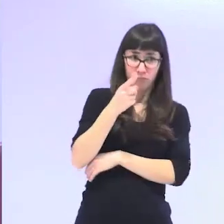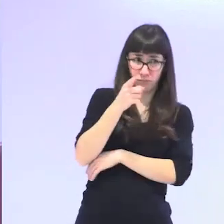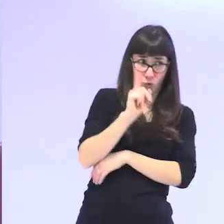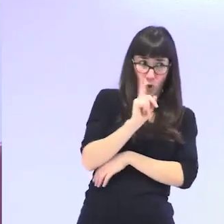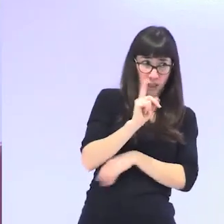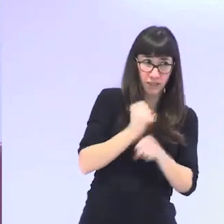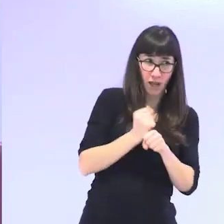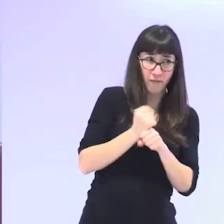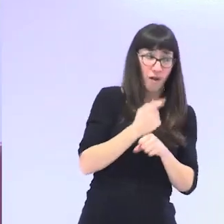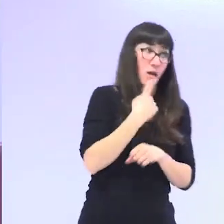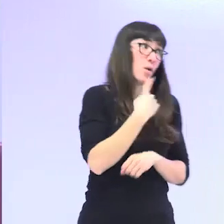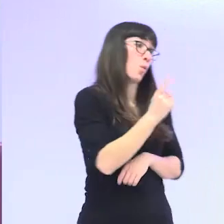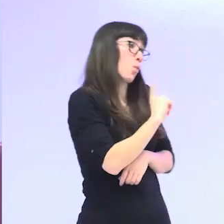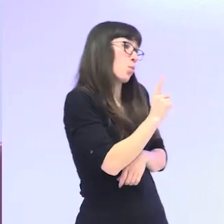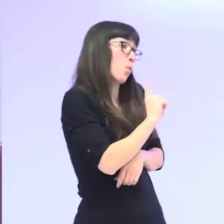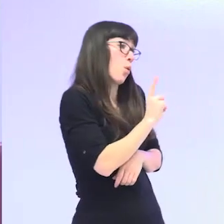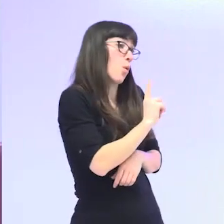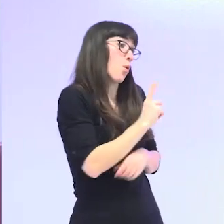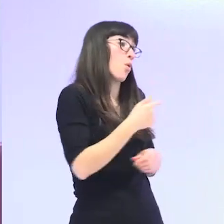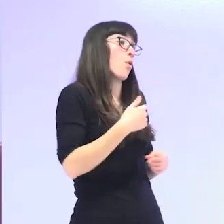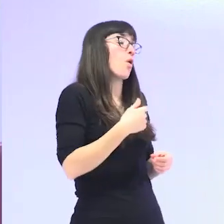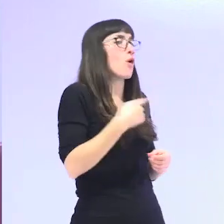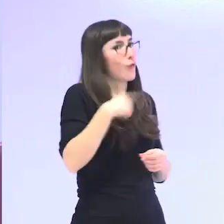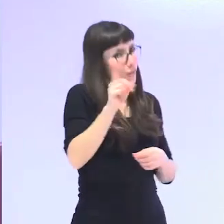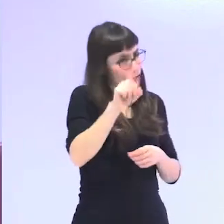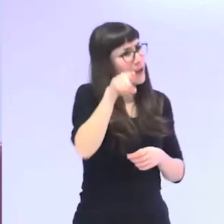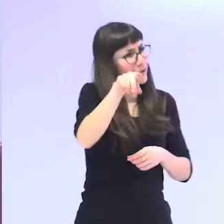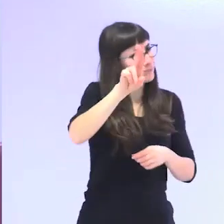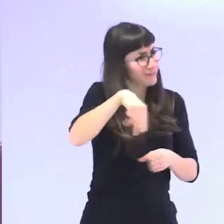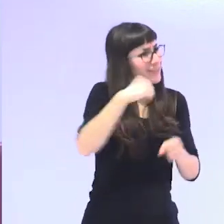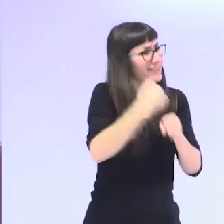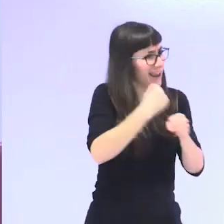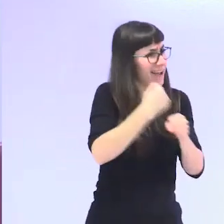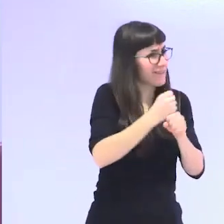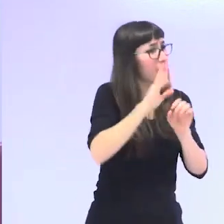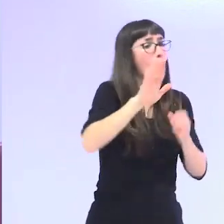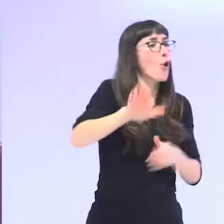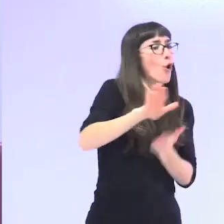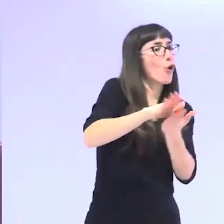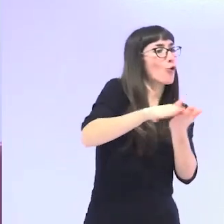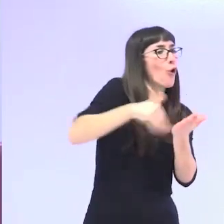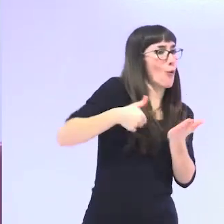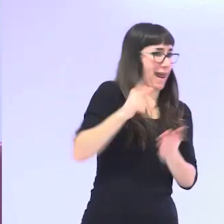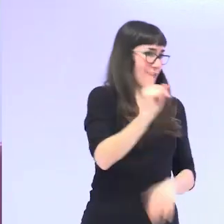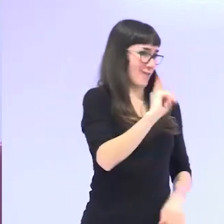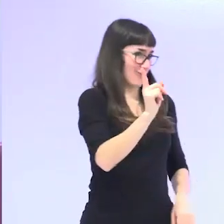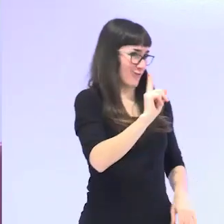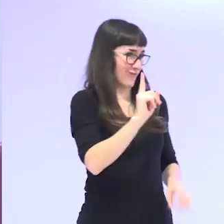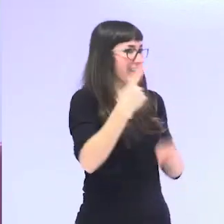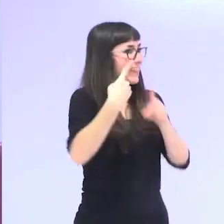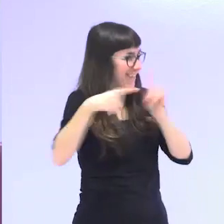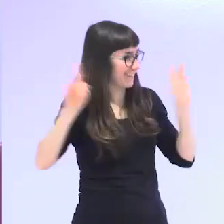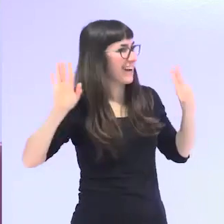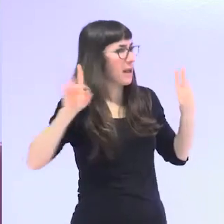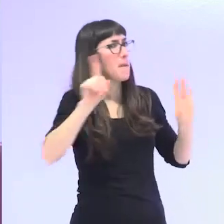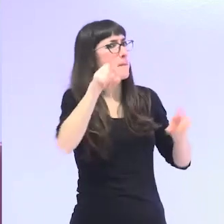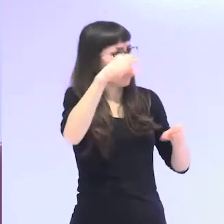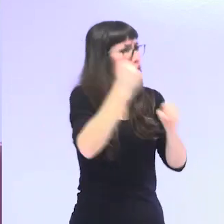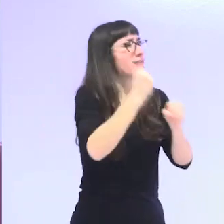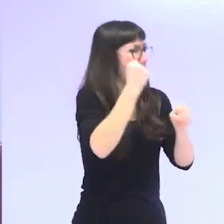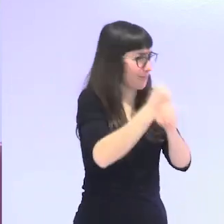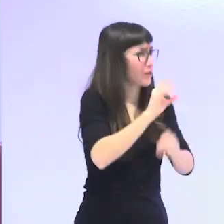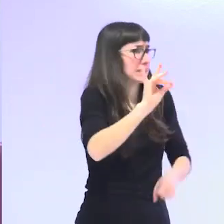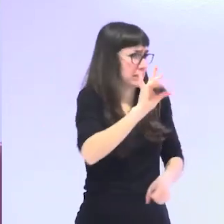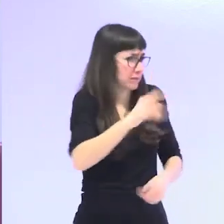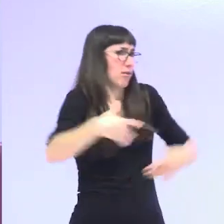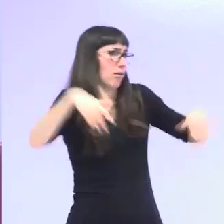trabajar no he trabajado digo, bueno, lo que no has hecho ha sido cobrar tú no has cobrado por todo lo que has trabajado pero has trabajado mucho